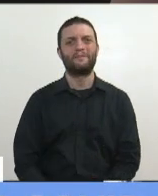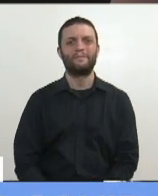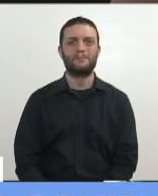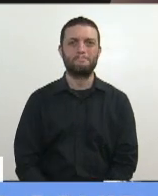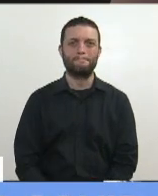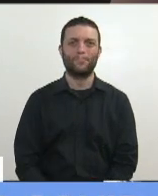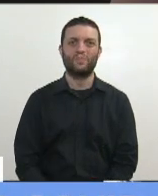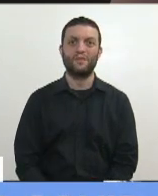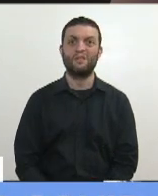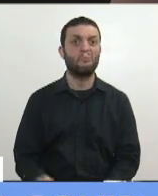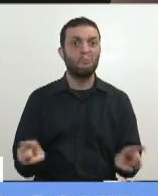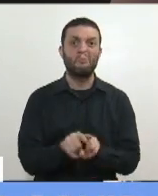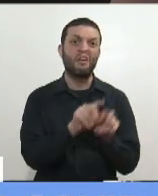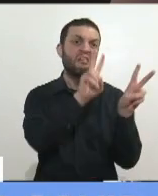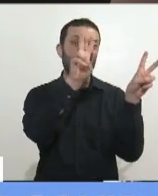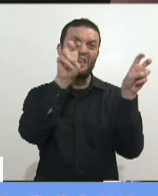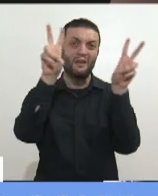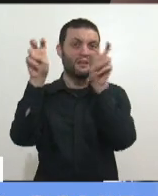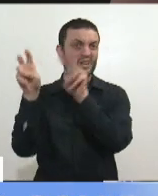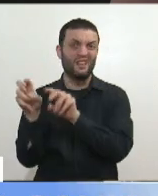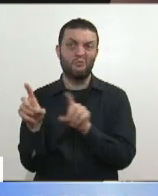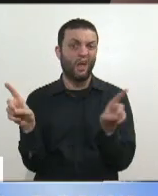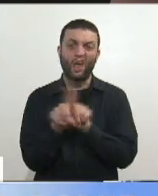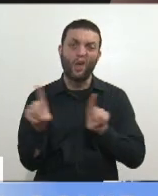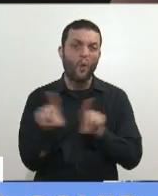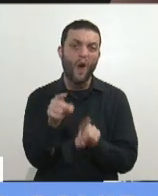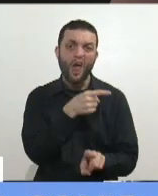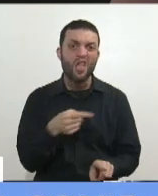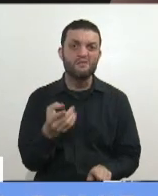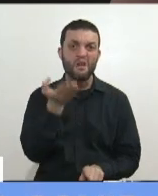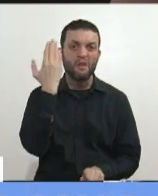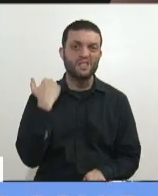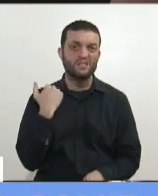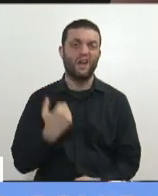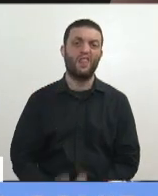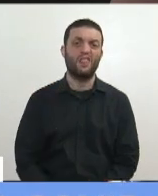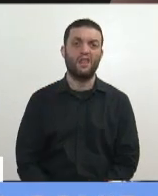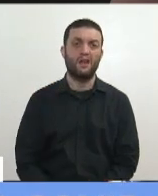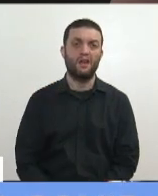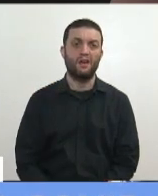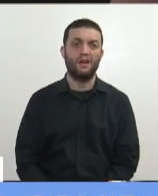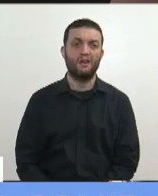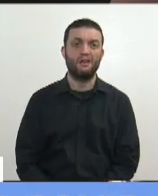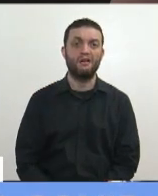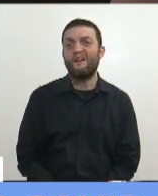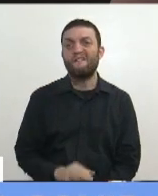Los temas varían poco, los argumentos varían poco.